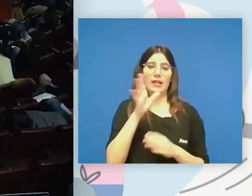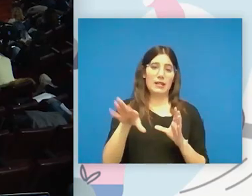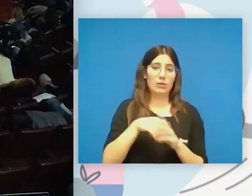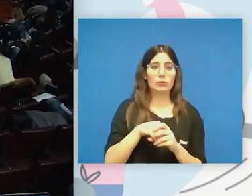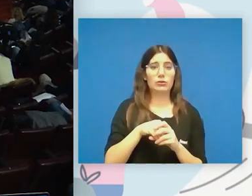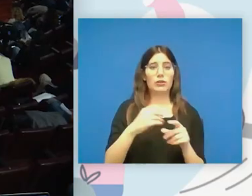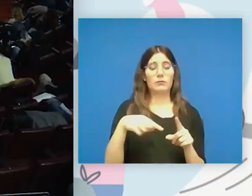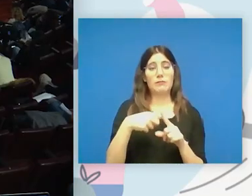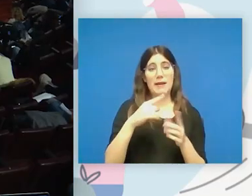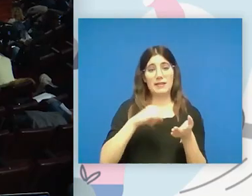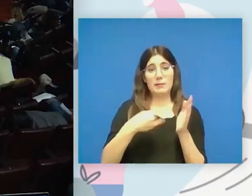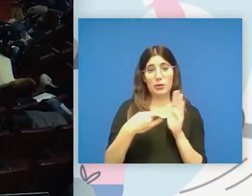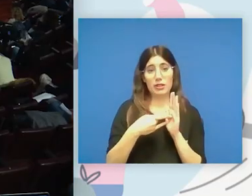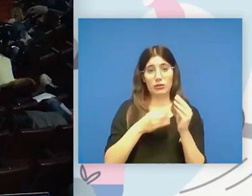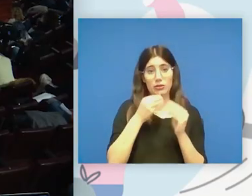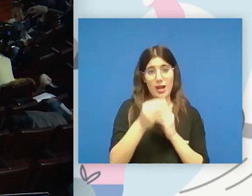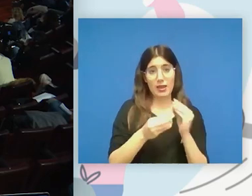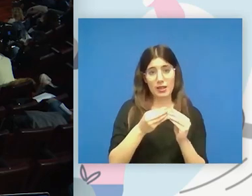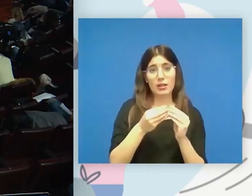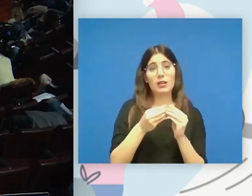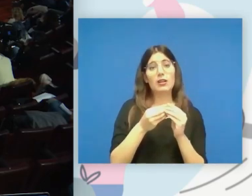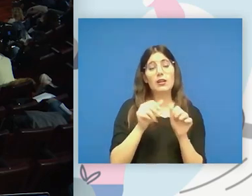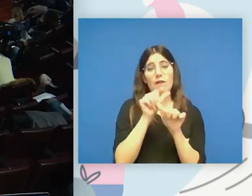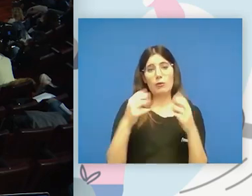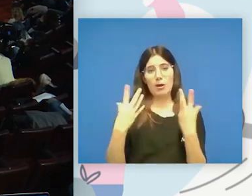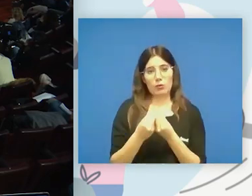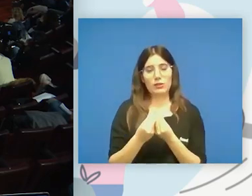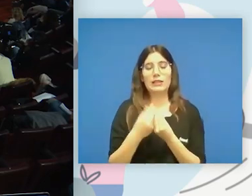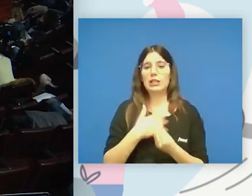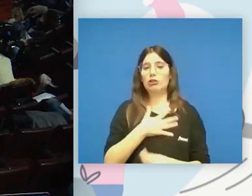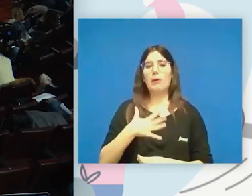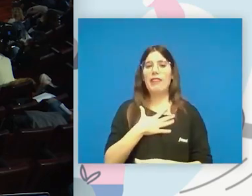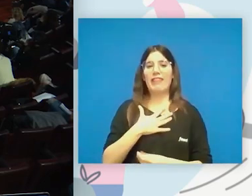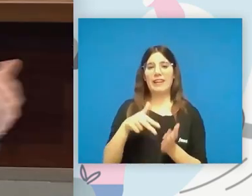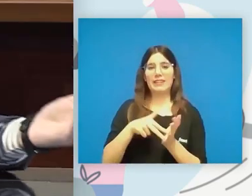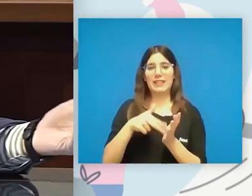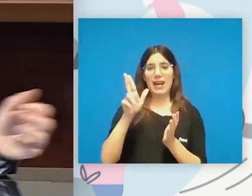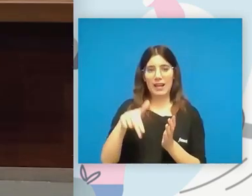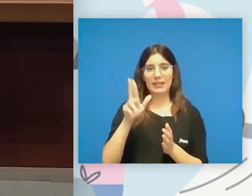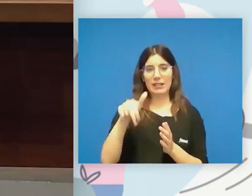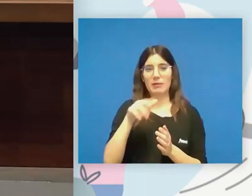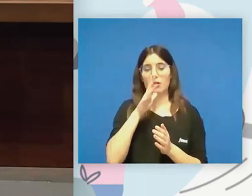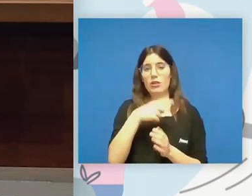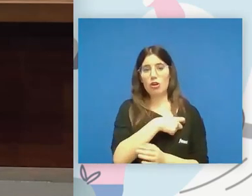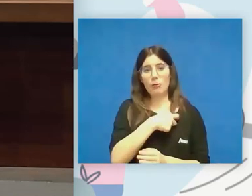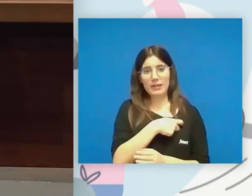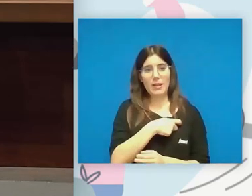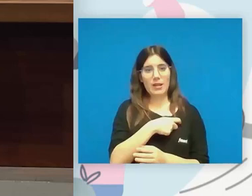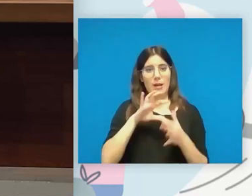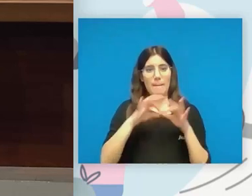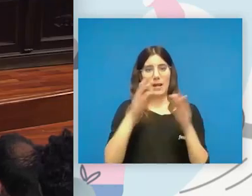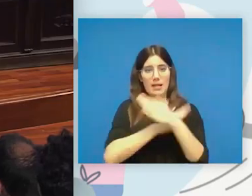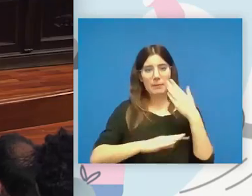de hacer proyectos de manera conjunta. Es un placer también estar con el Comité Paralímpico, con las federaciones, con